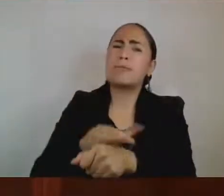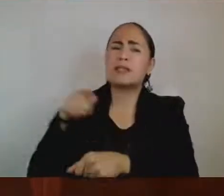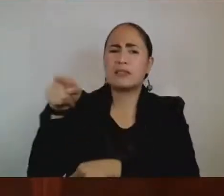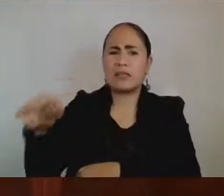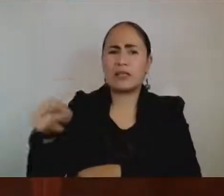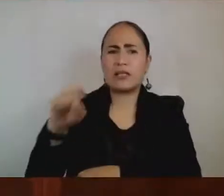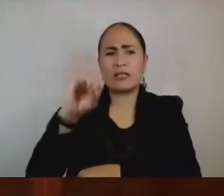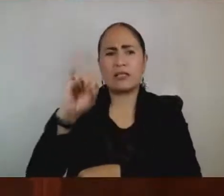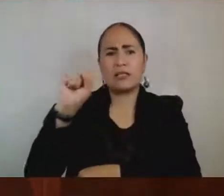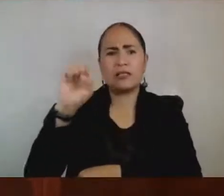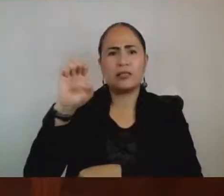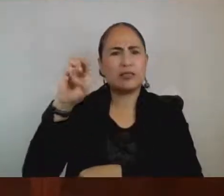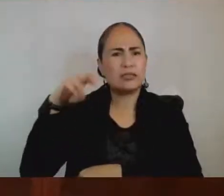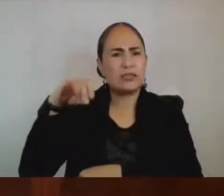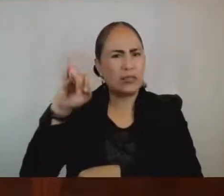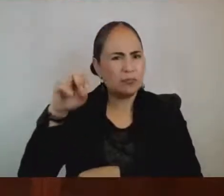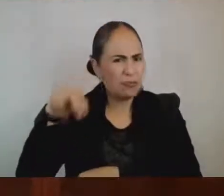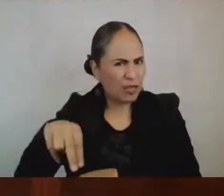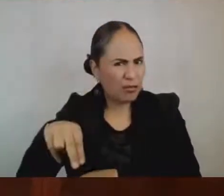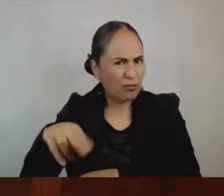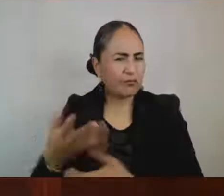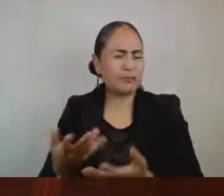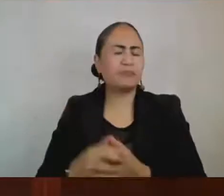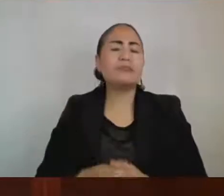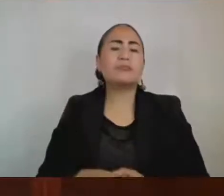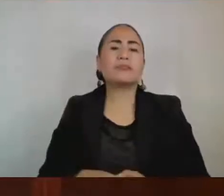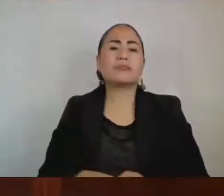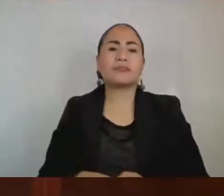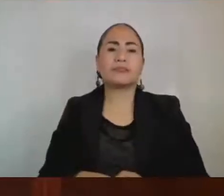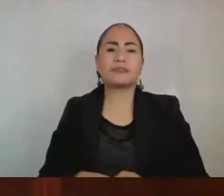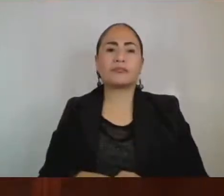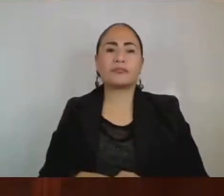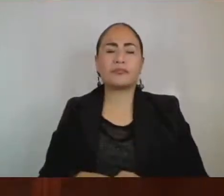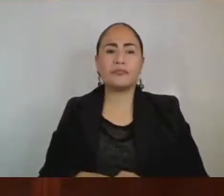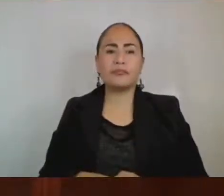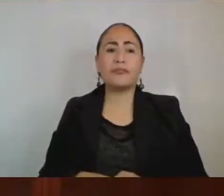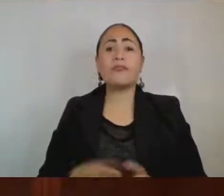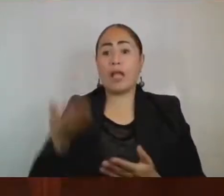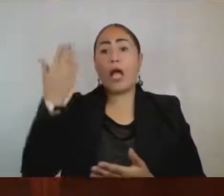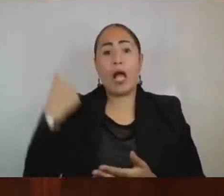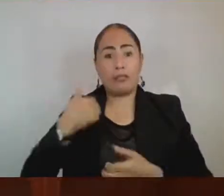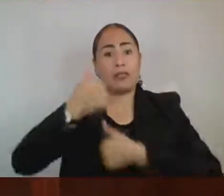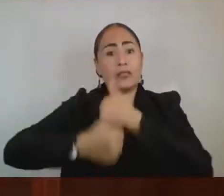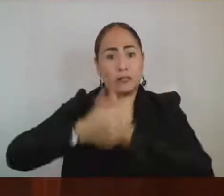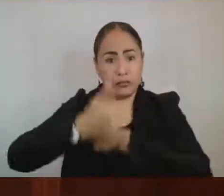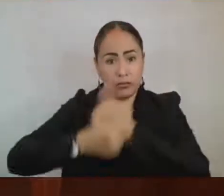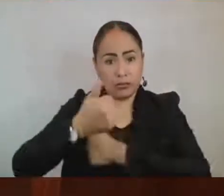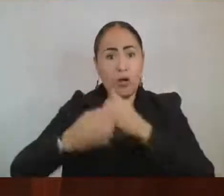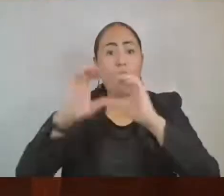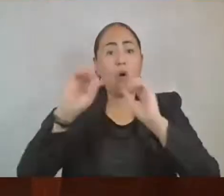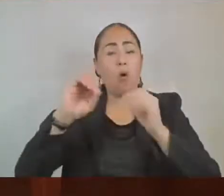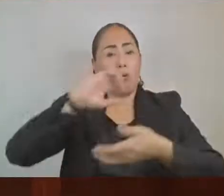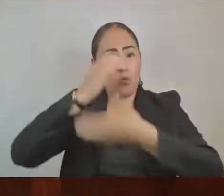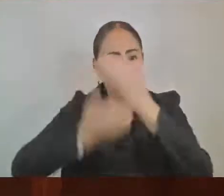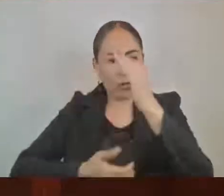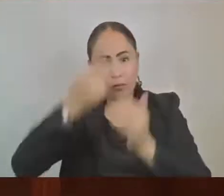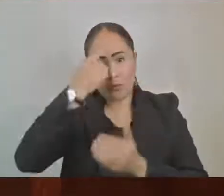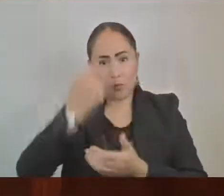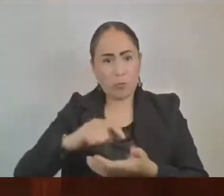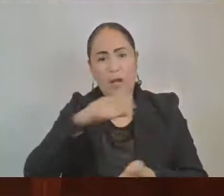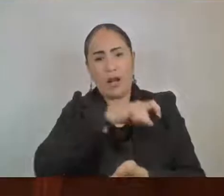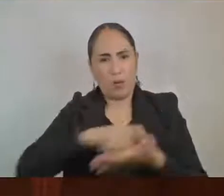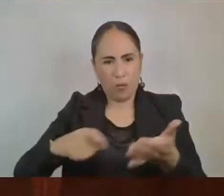más grande del país. Toda vez que a pesar de las licitaciones públicas o contratos de adquisición de medicamentos del cuadro